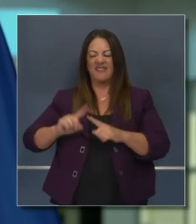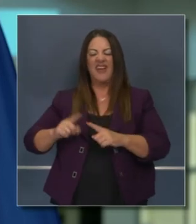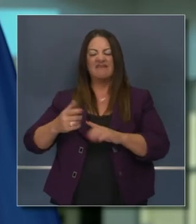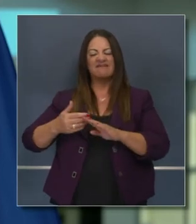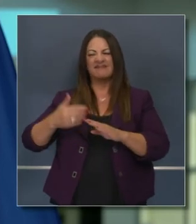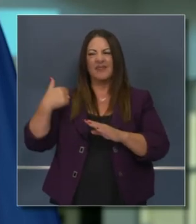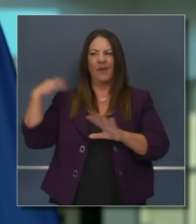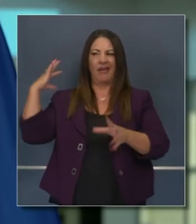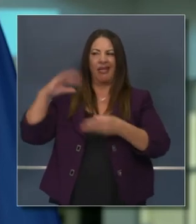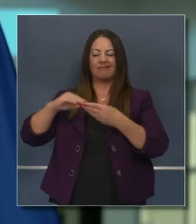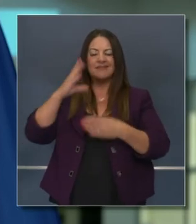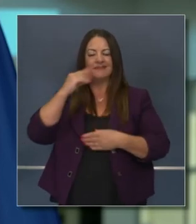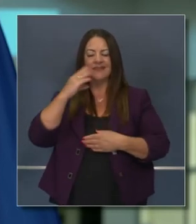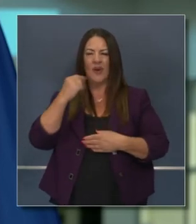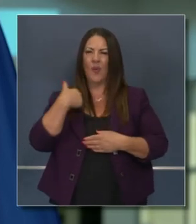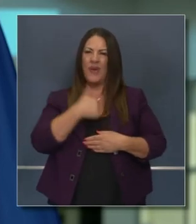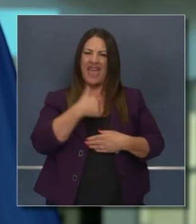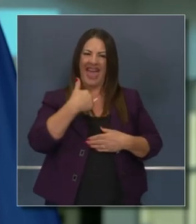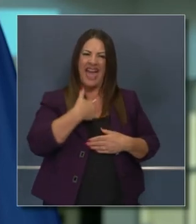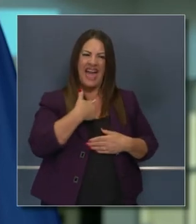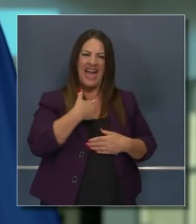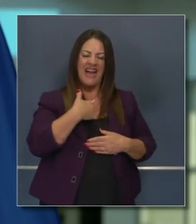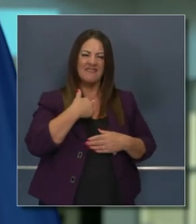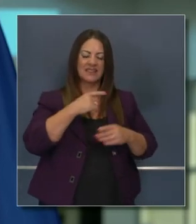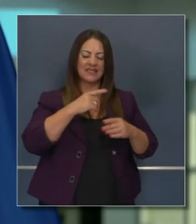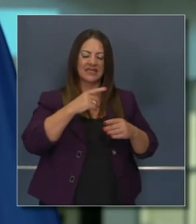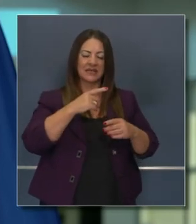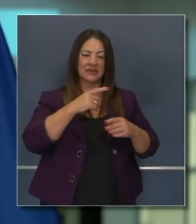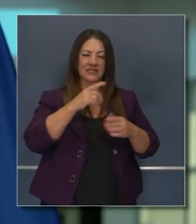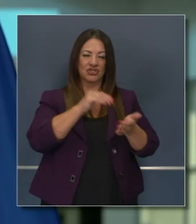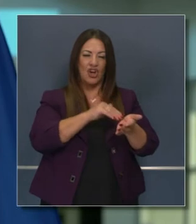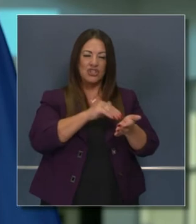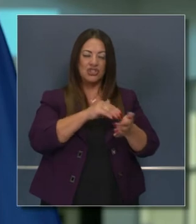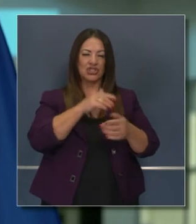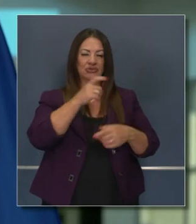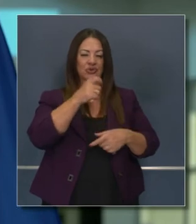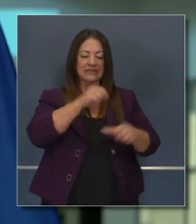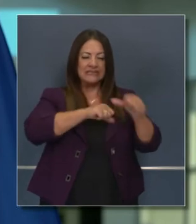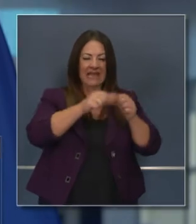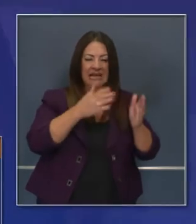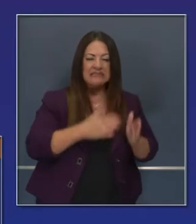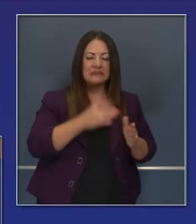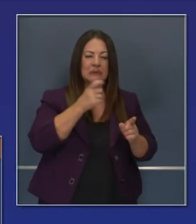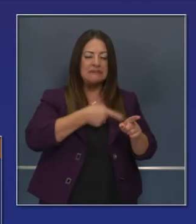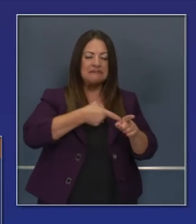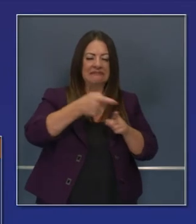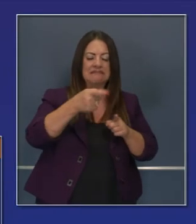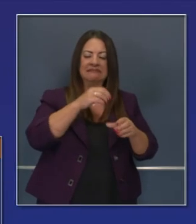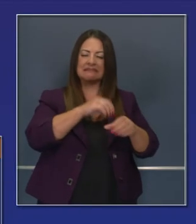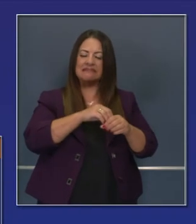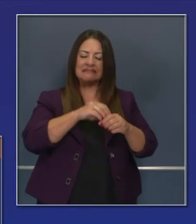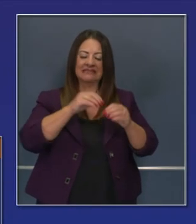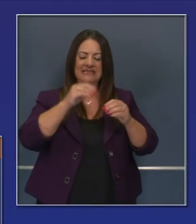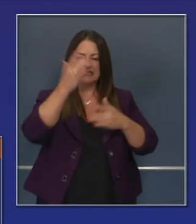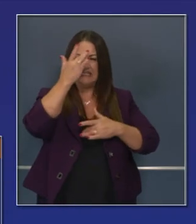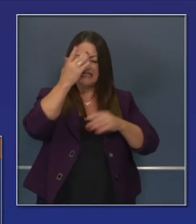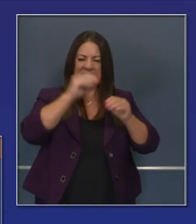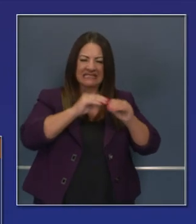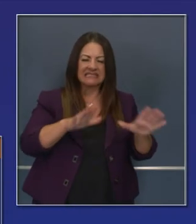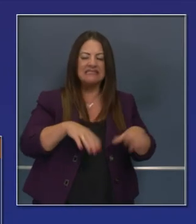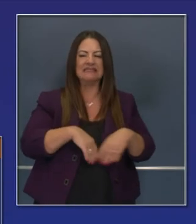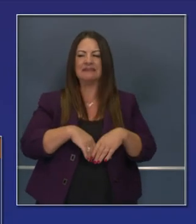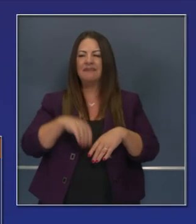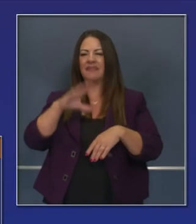estadísticos, epidemiólogos, los mejores en su clase, expertos en financiamiento.